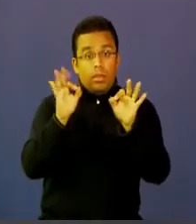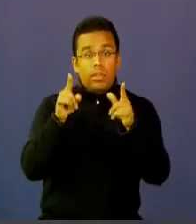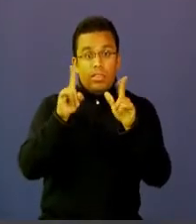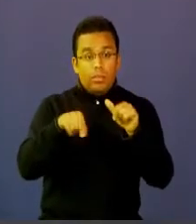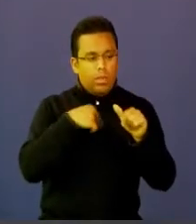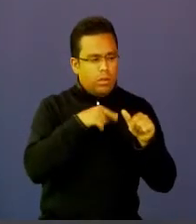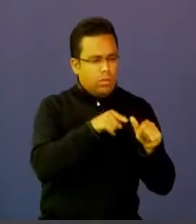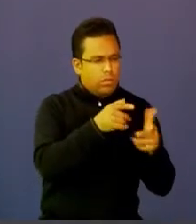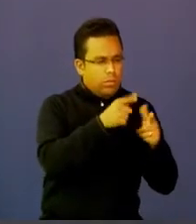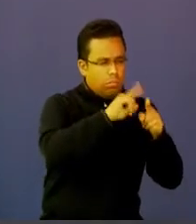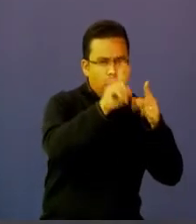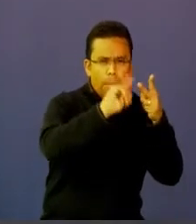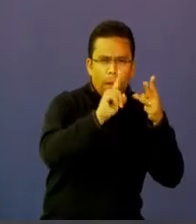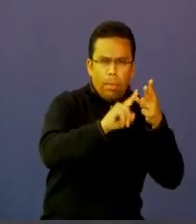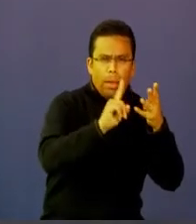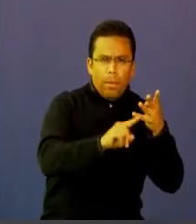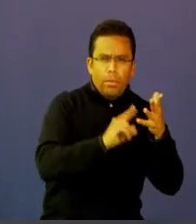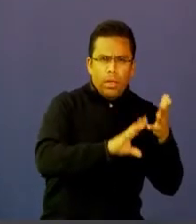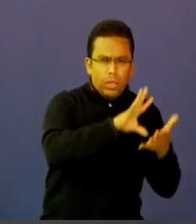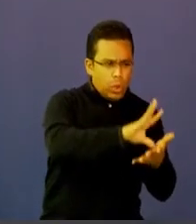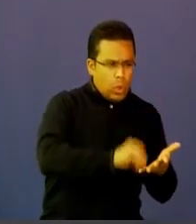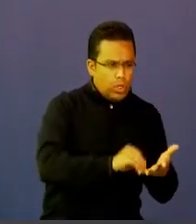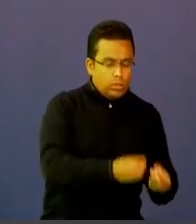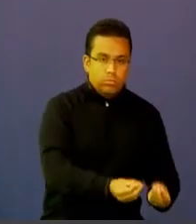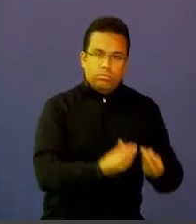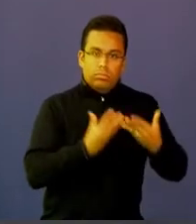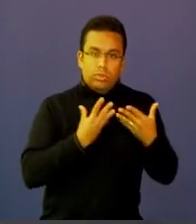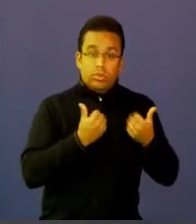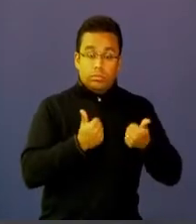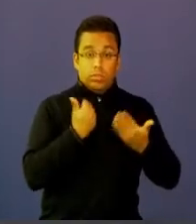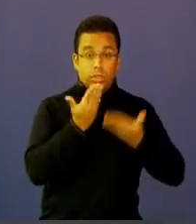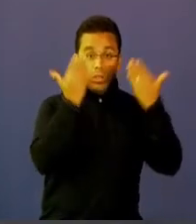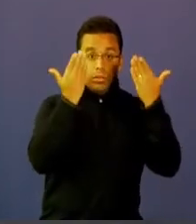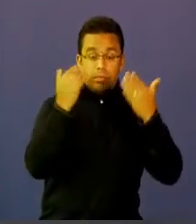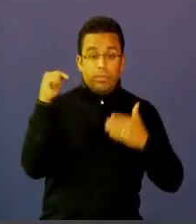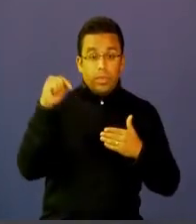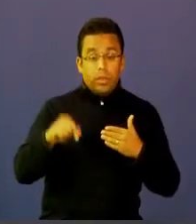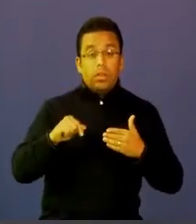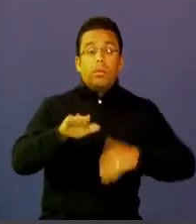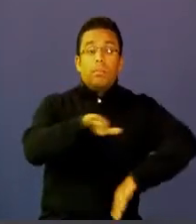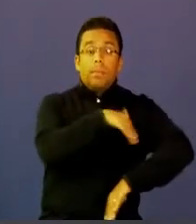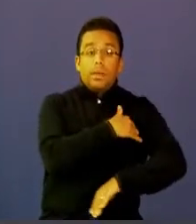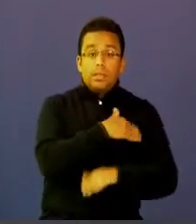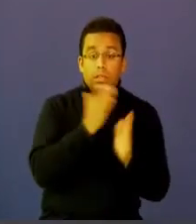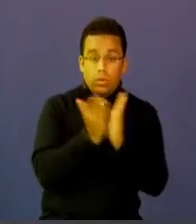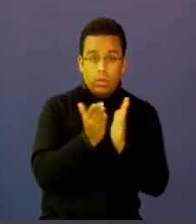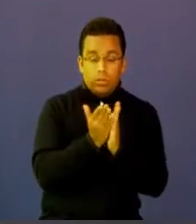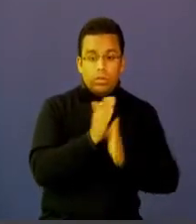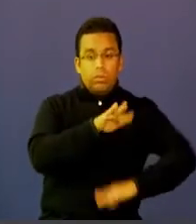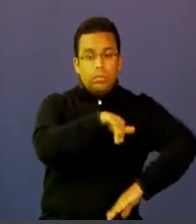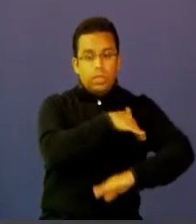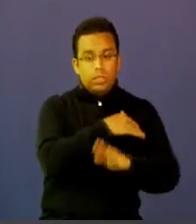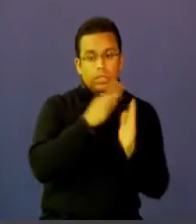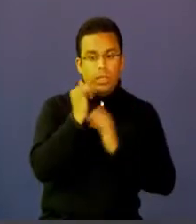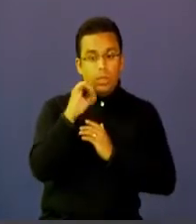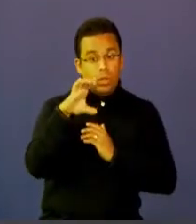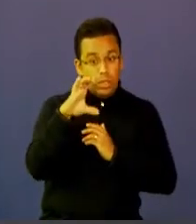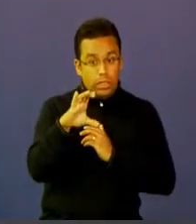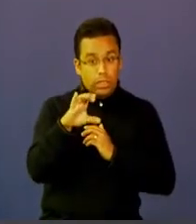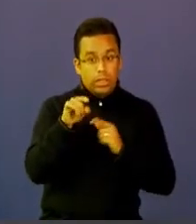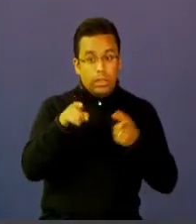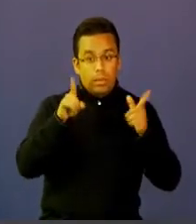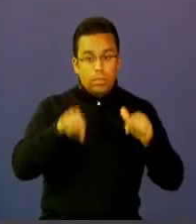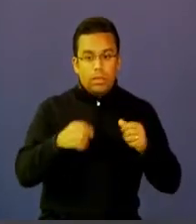enseñanzas que a través de estos años en la formación que el Ministerio de Educación, el Ministerio de las TIC y nuestro querido programa computador,